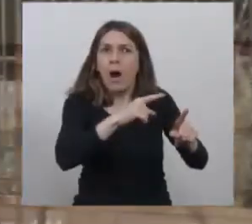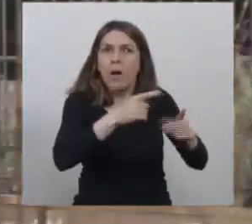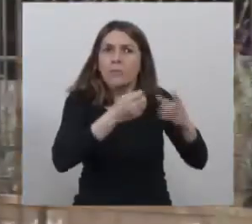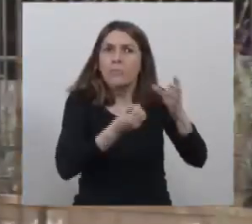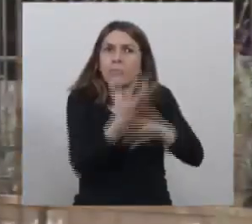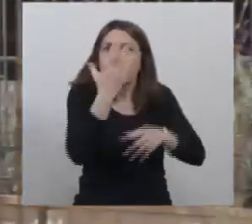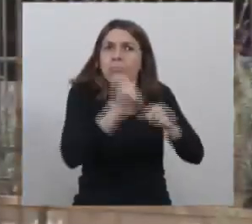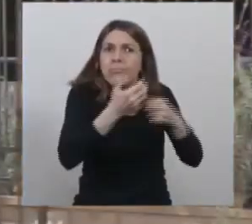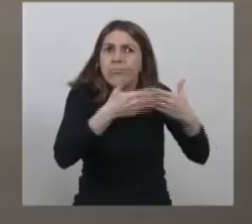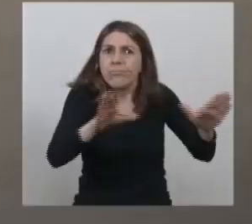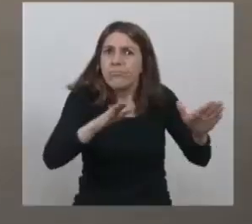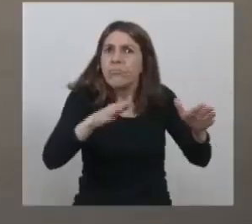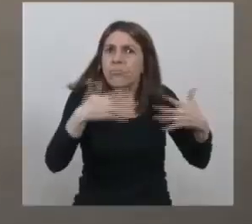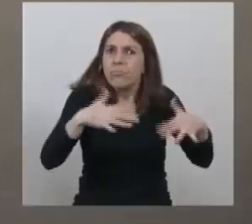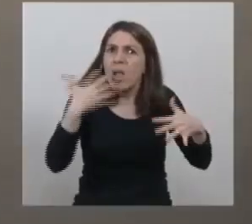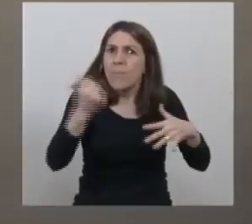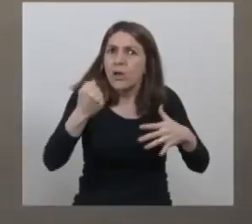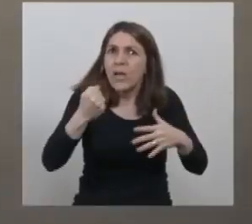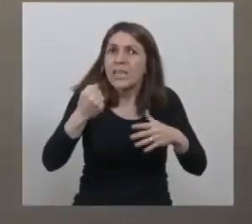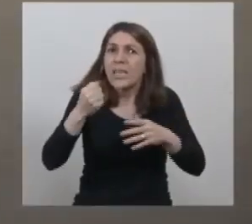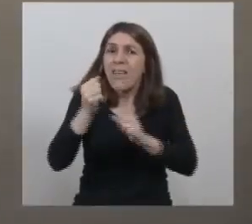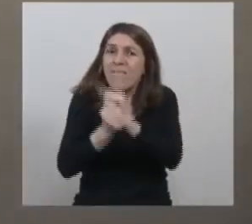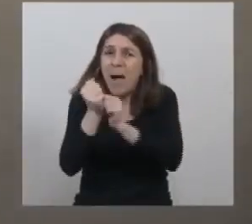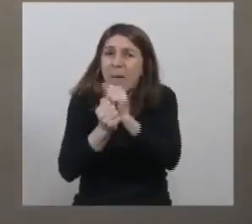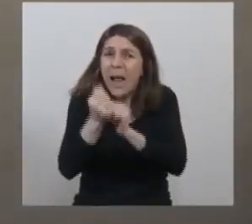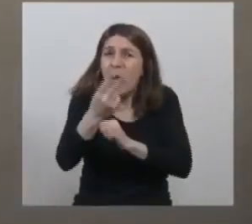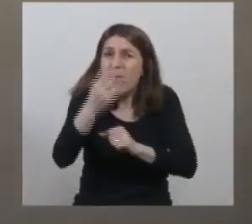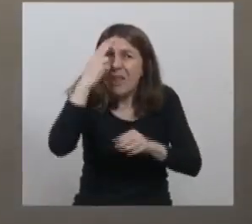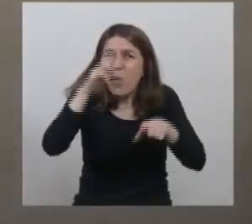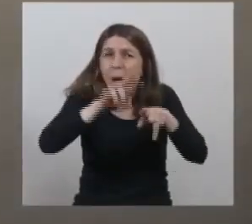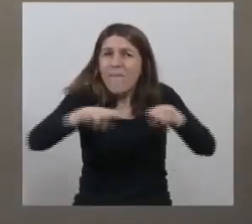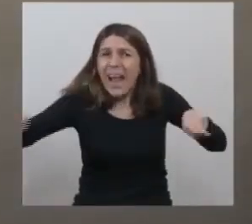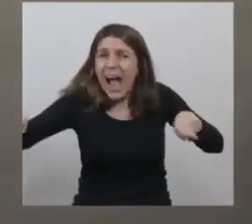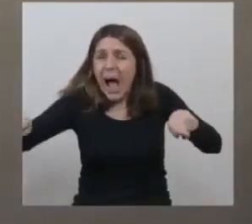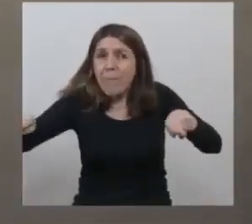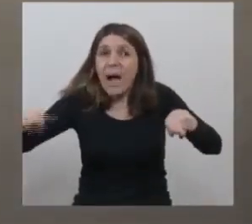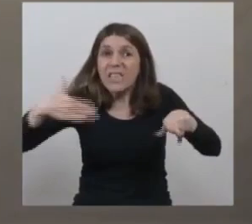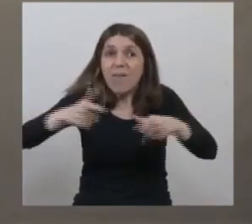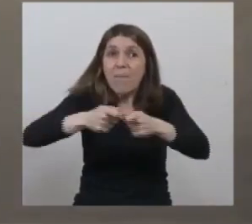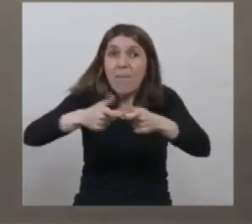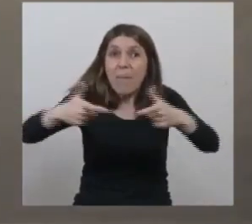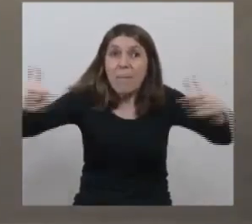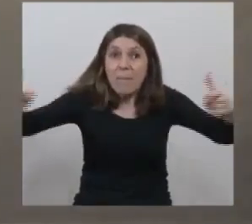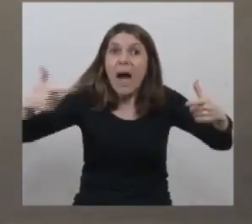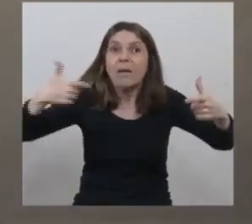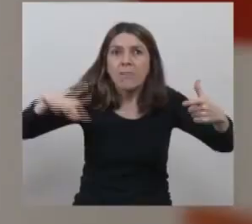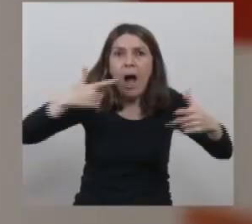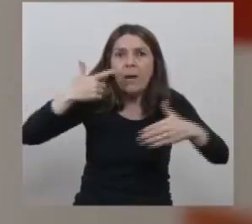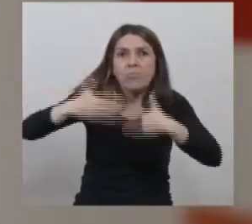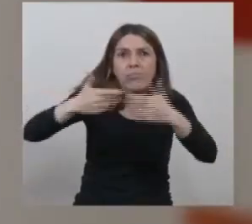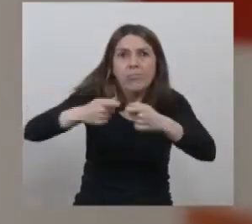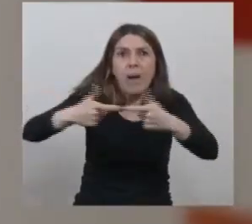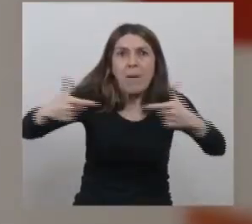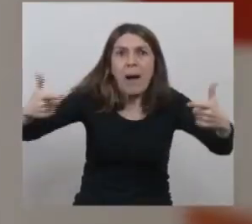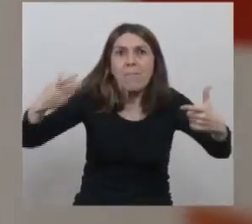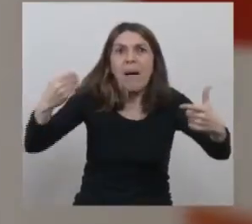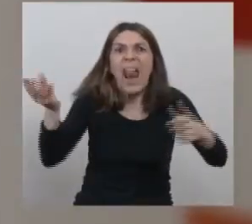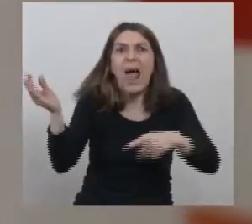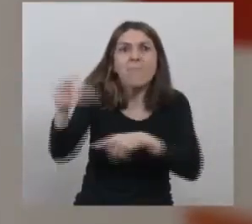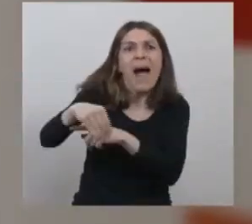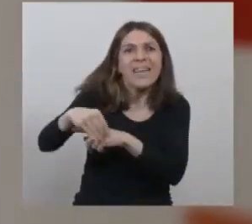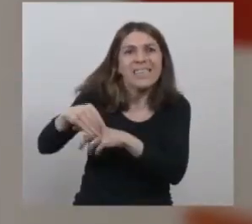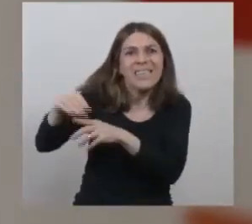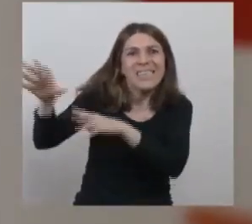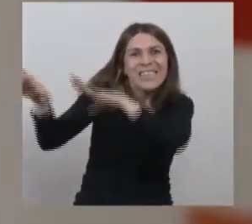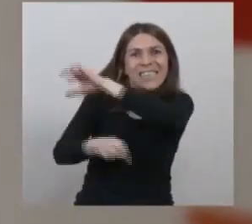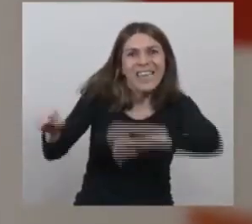ha permitido armar 29 camas de mediana complejidad y ahora estamos creciendo con aportes locales para armar 5 camas más